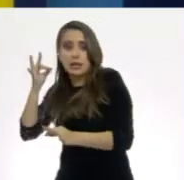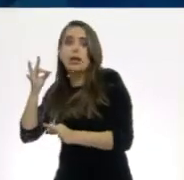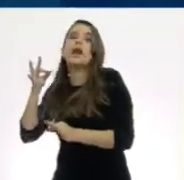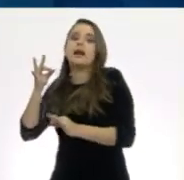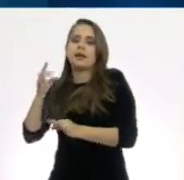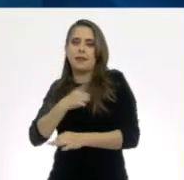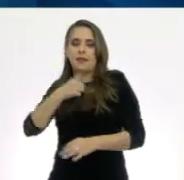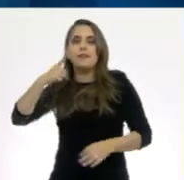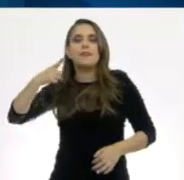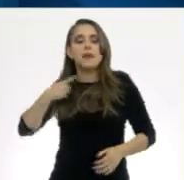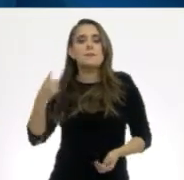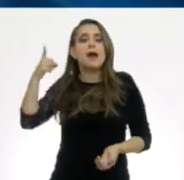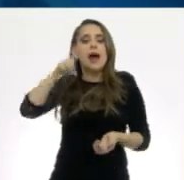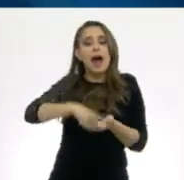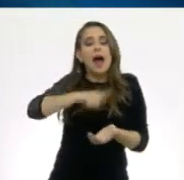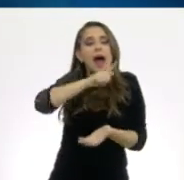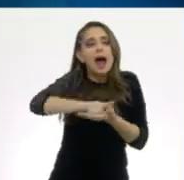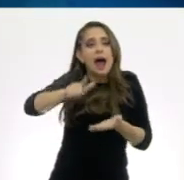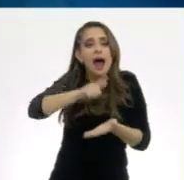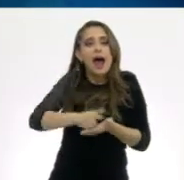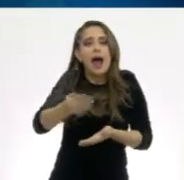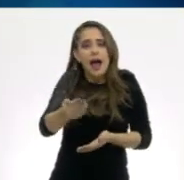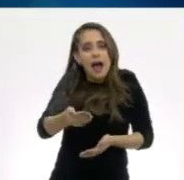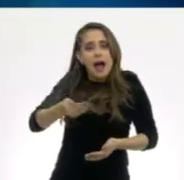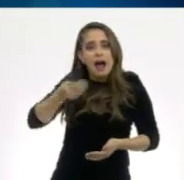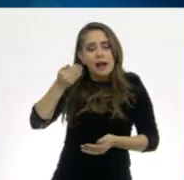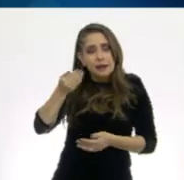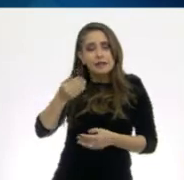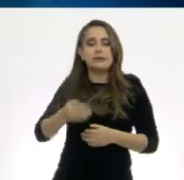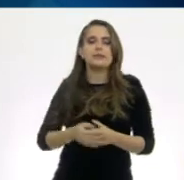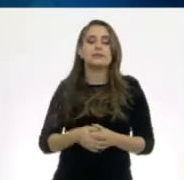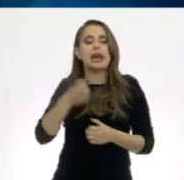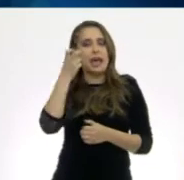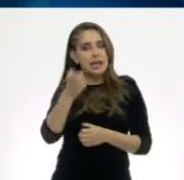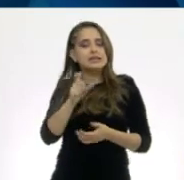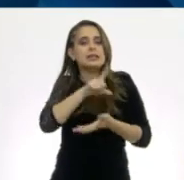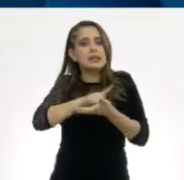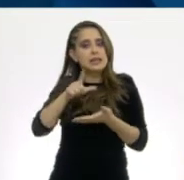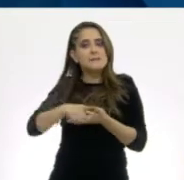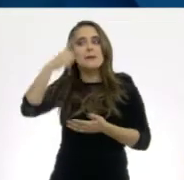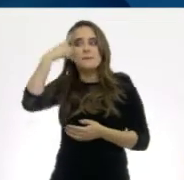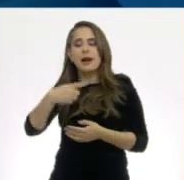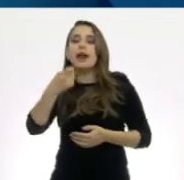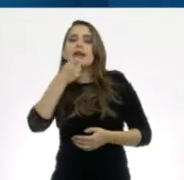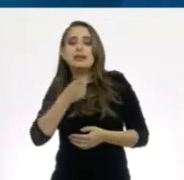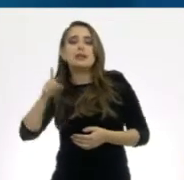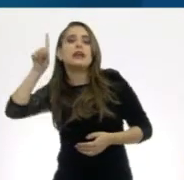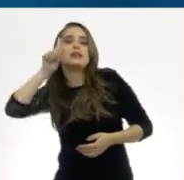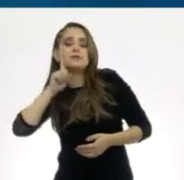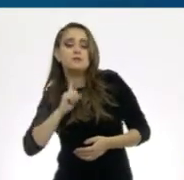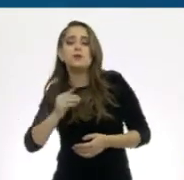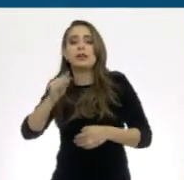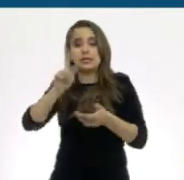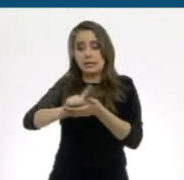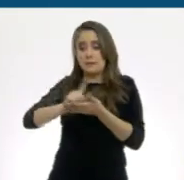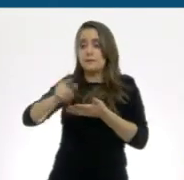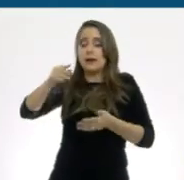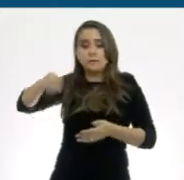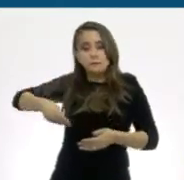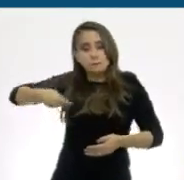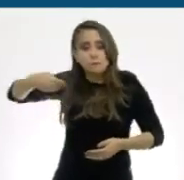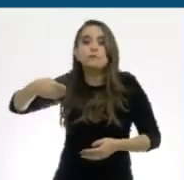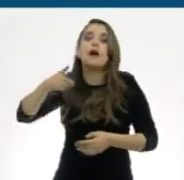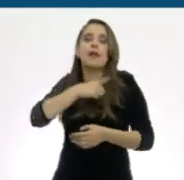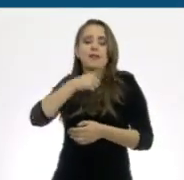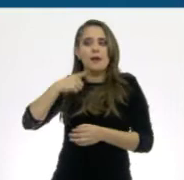de adelante hacia atrás. Esa es la técnica adecuada para las niñas, ya que evita infecciones. En el